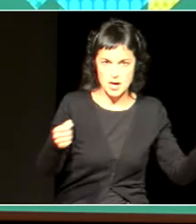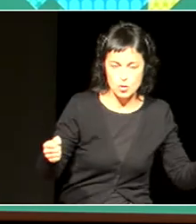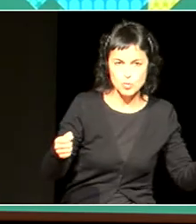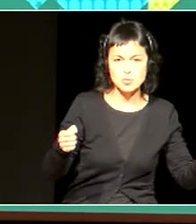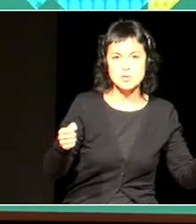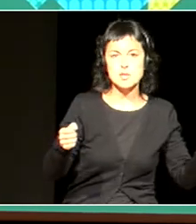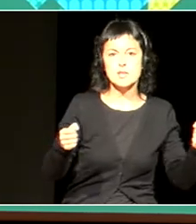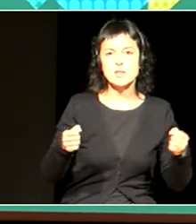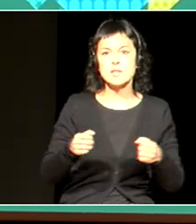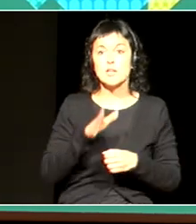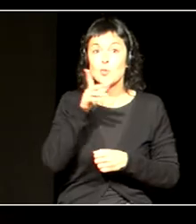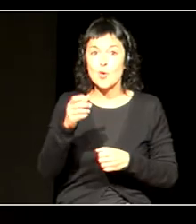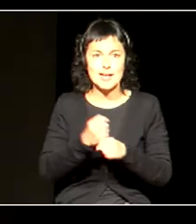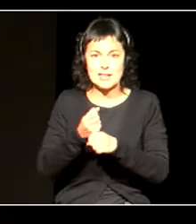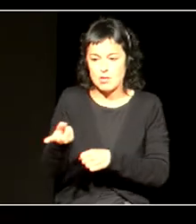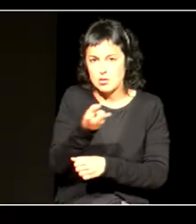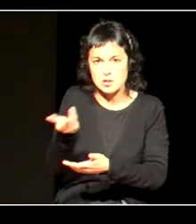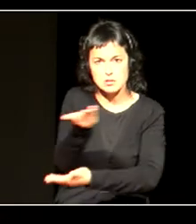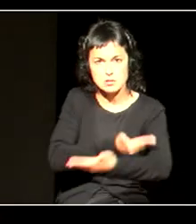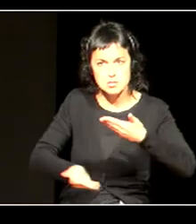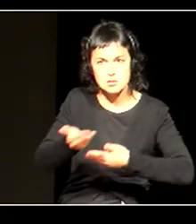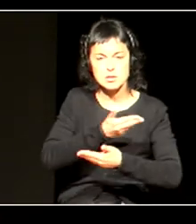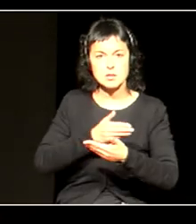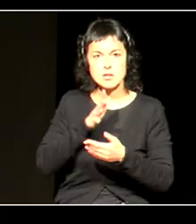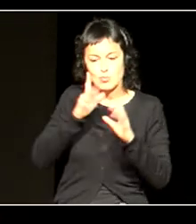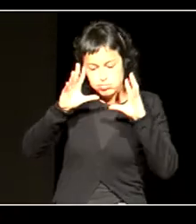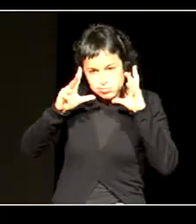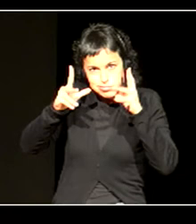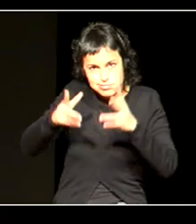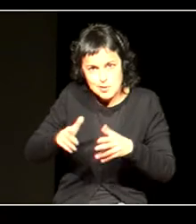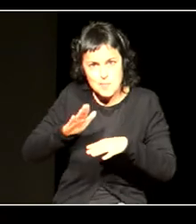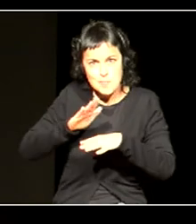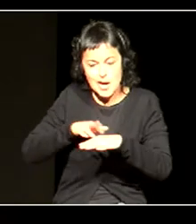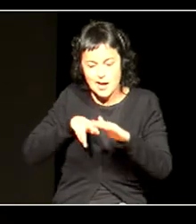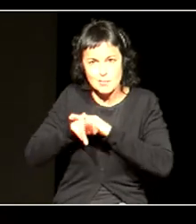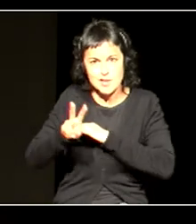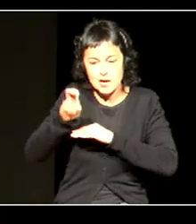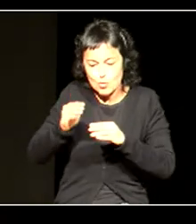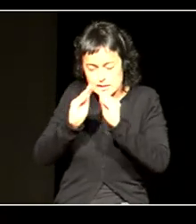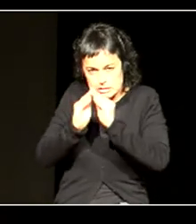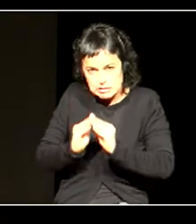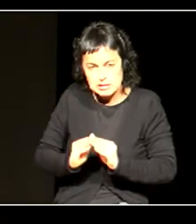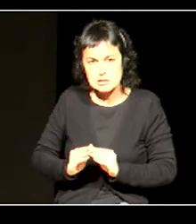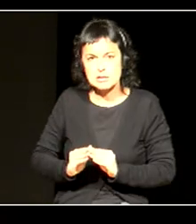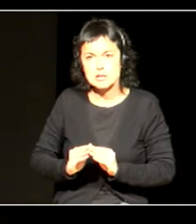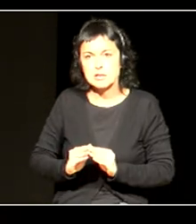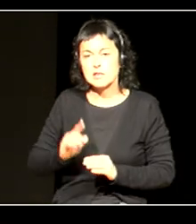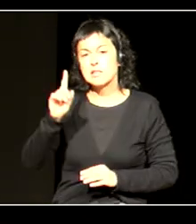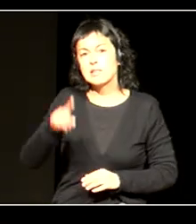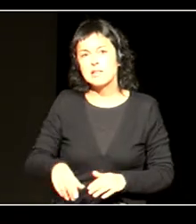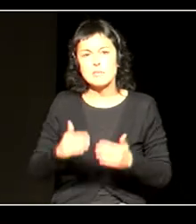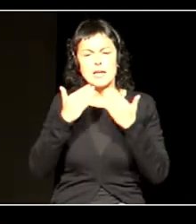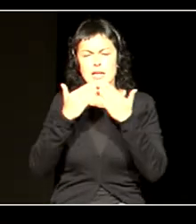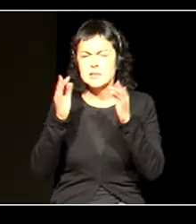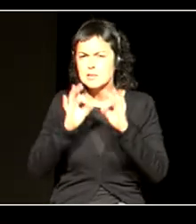excelente trabajo colaborativo y su dedicación a la elaboración de esta nueva herramienta y por supuesto agradecer de manera